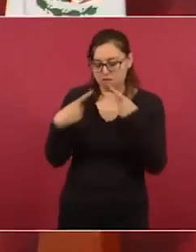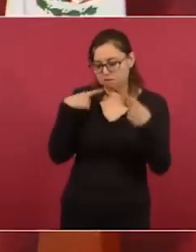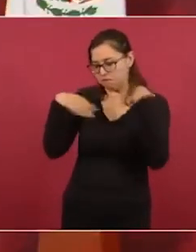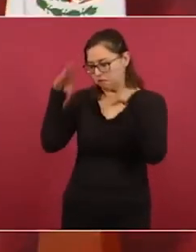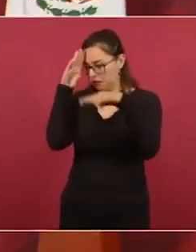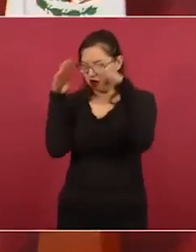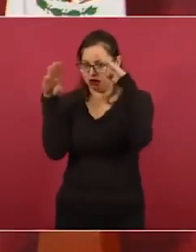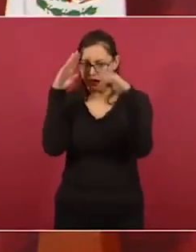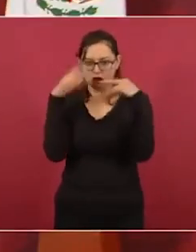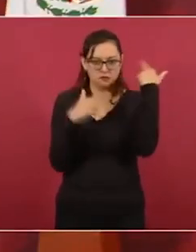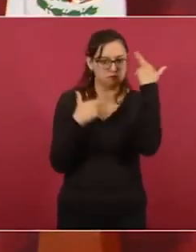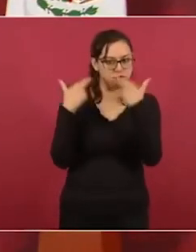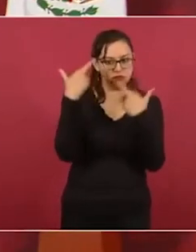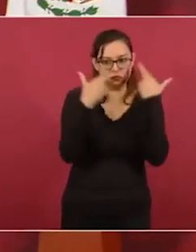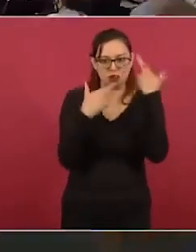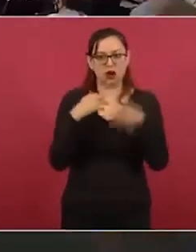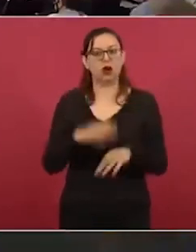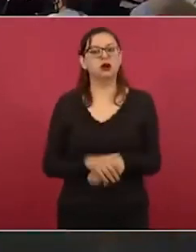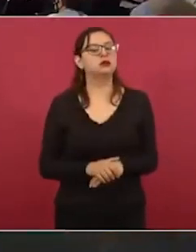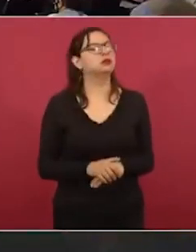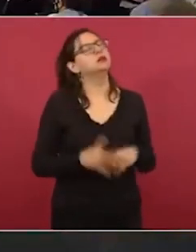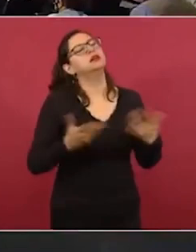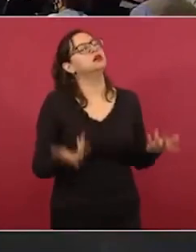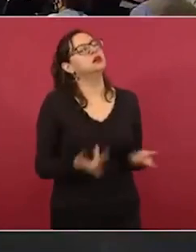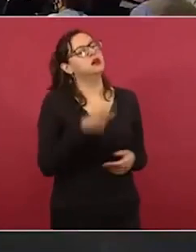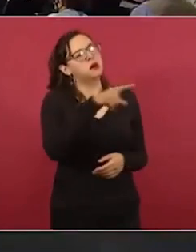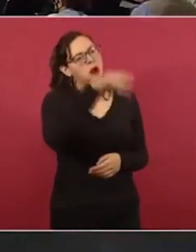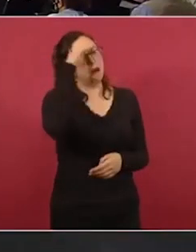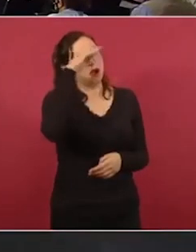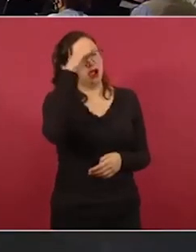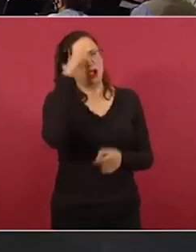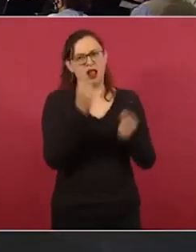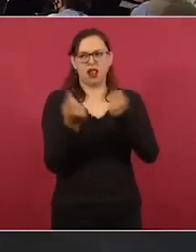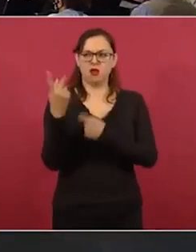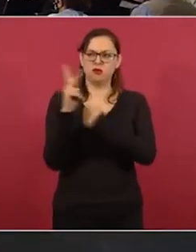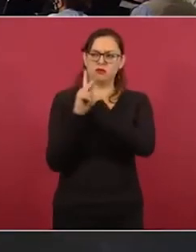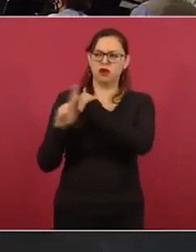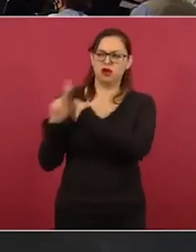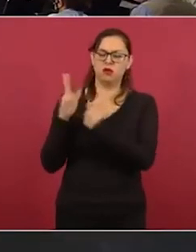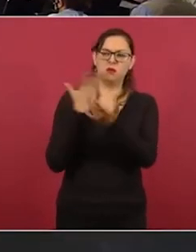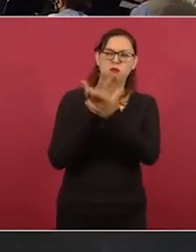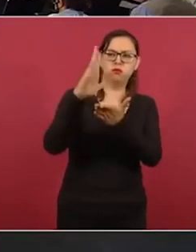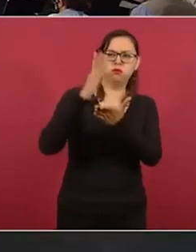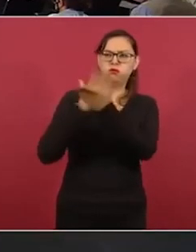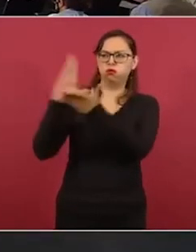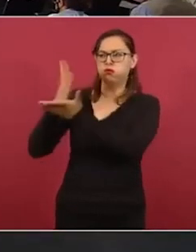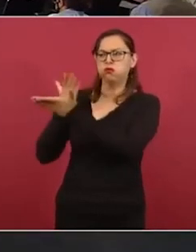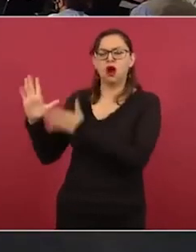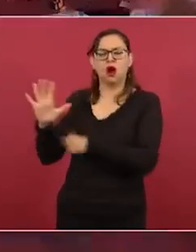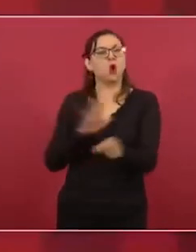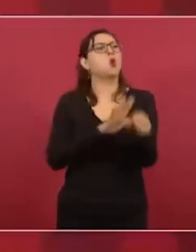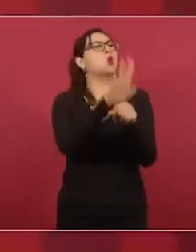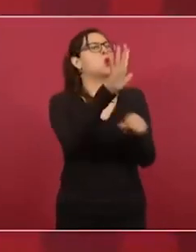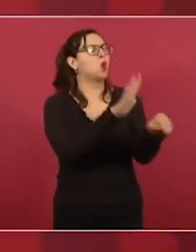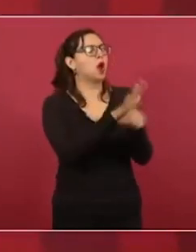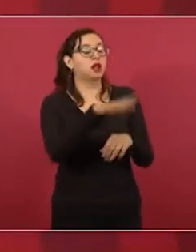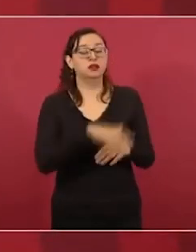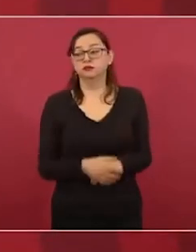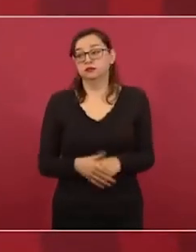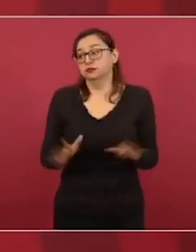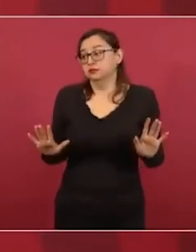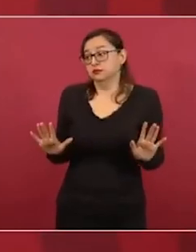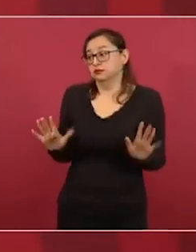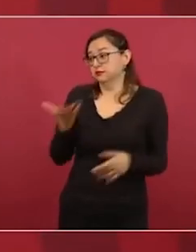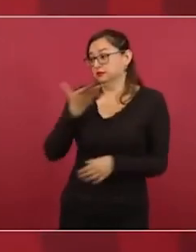situación. ¿Qué naciones han sido excluidas hasta ahora que usted tenga conocimiento de la convocatoria? No tengo conocimiento preciso,